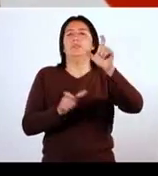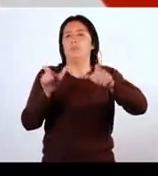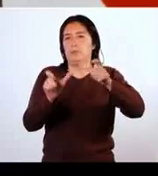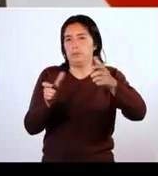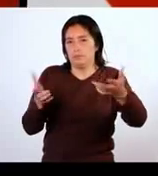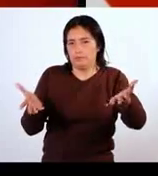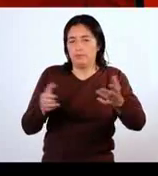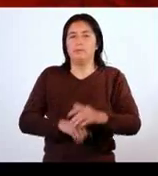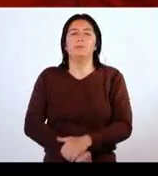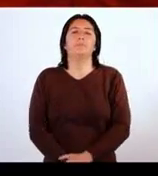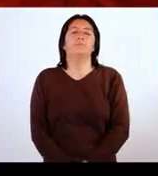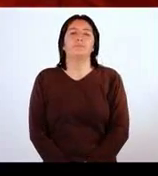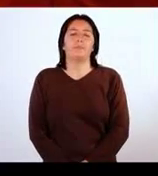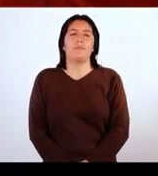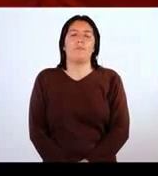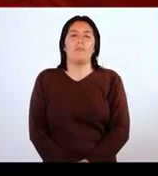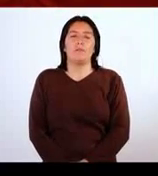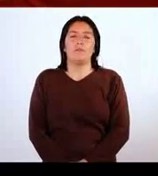seres humanos.